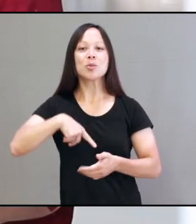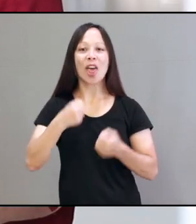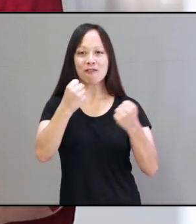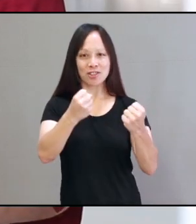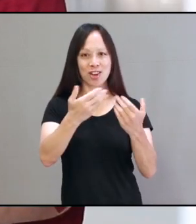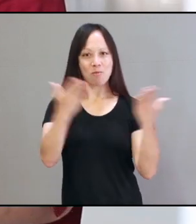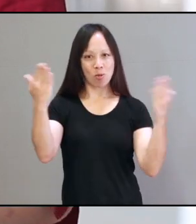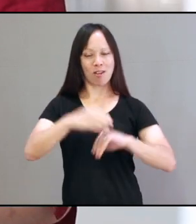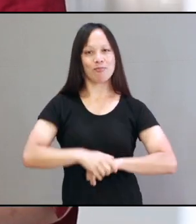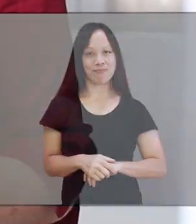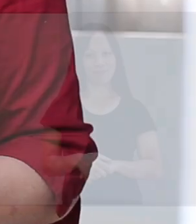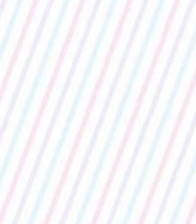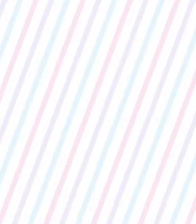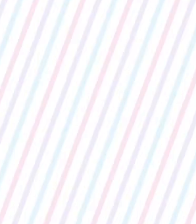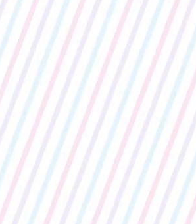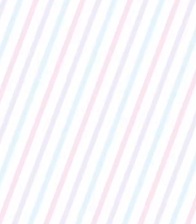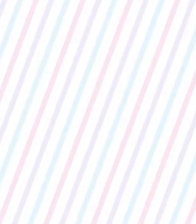Volvió la Defensoría del Público.